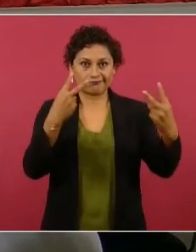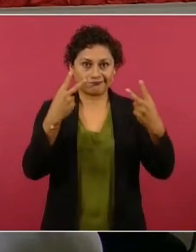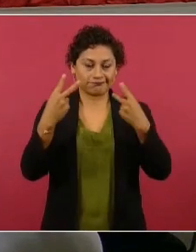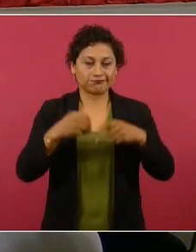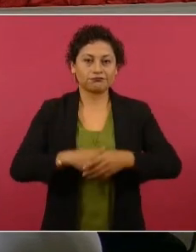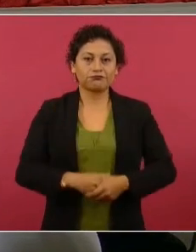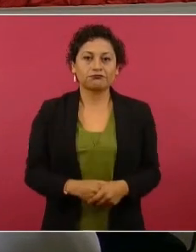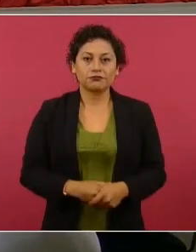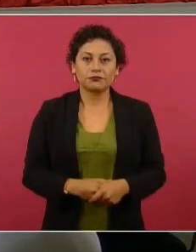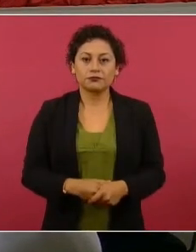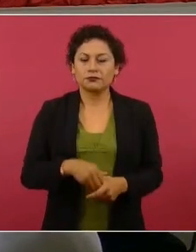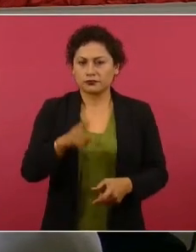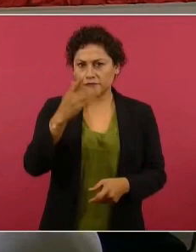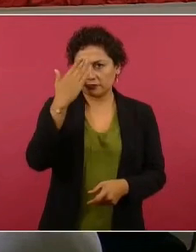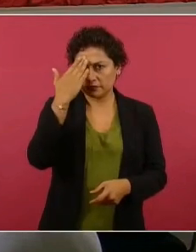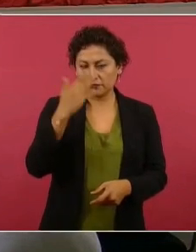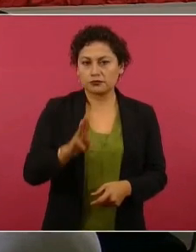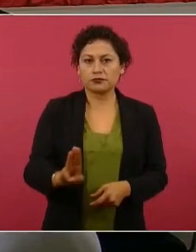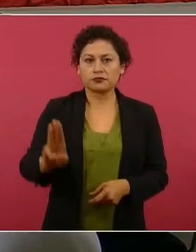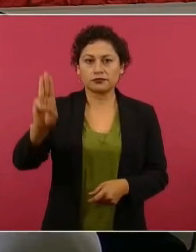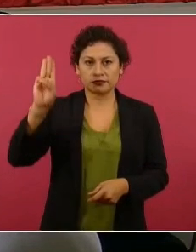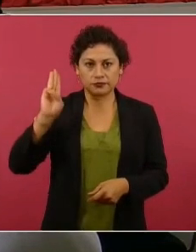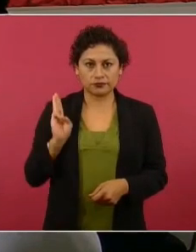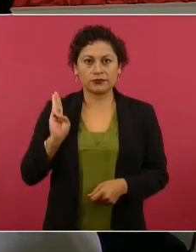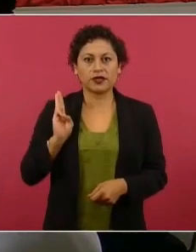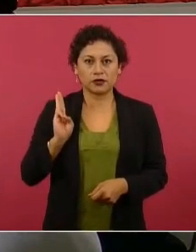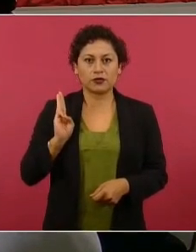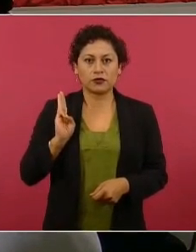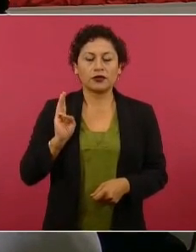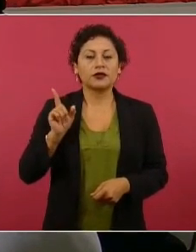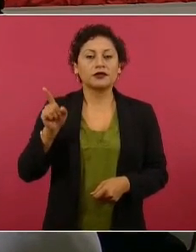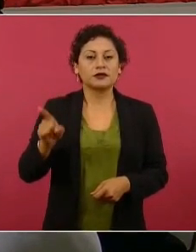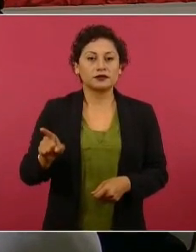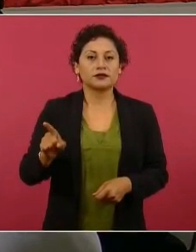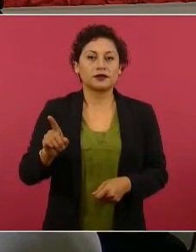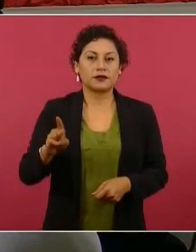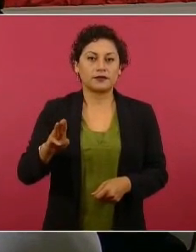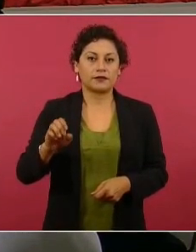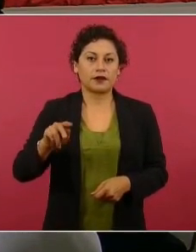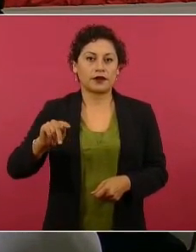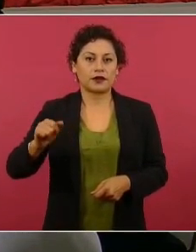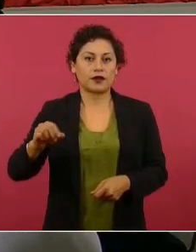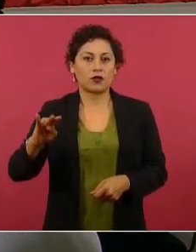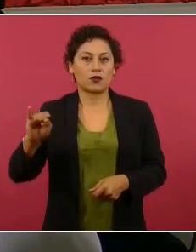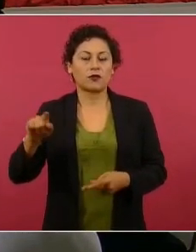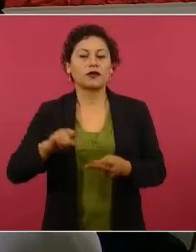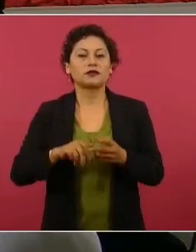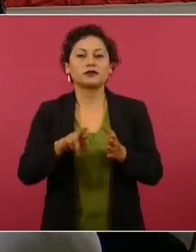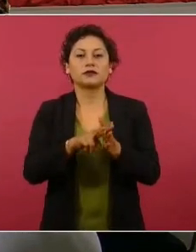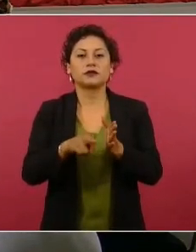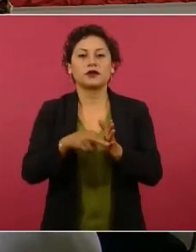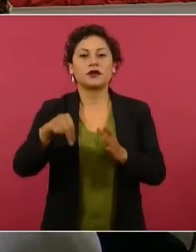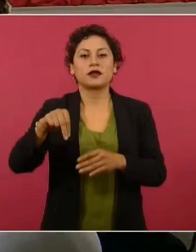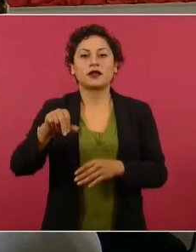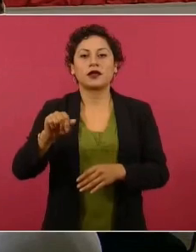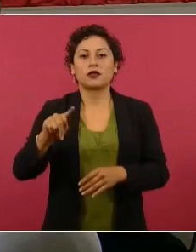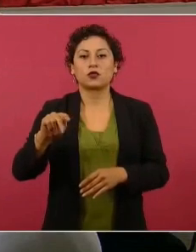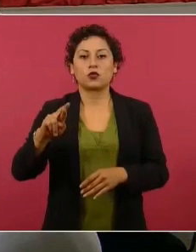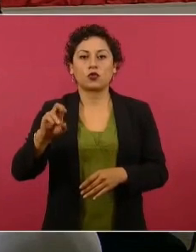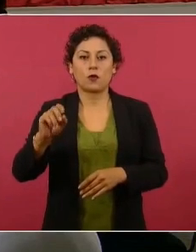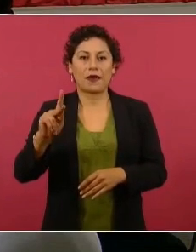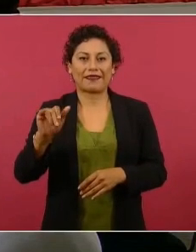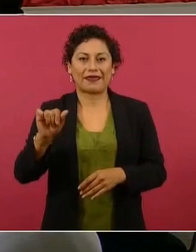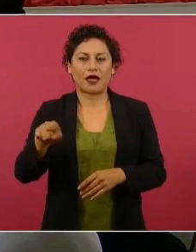es de su conocimiento, el pasado miércoles la periodista Marta Obeso, de Esfera Noticias y la revista Naturopatía, hizo esta